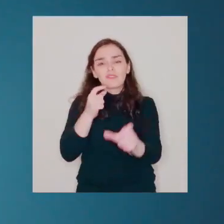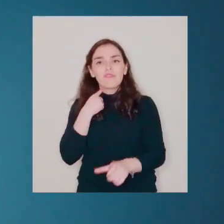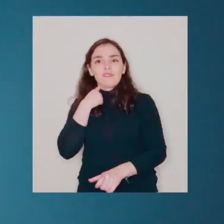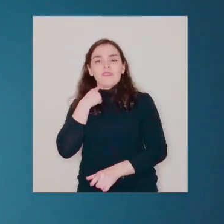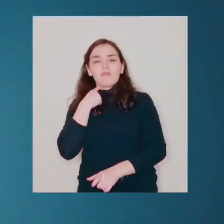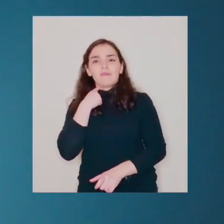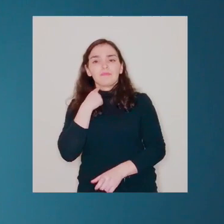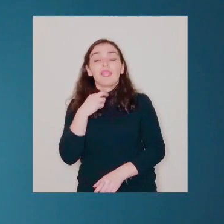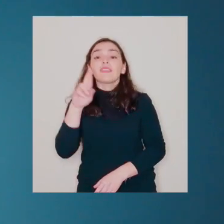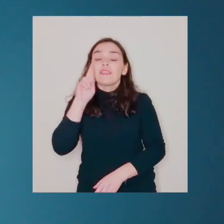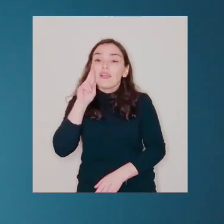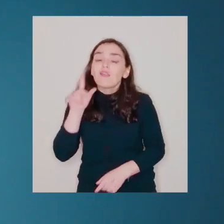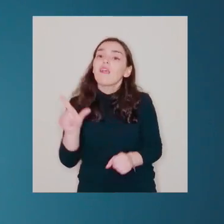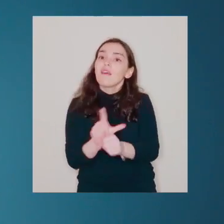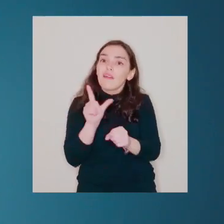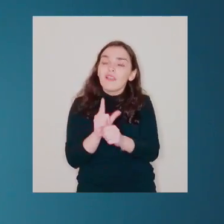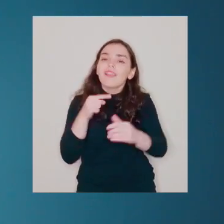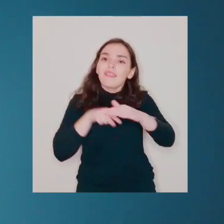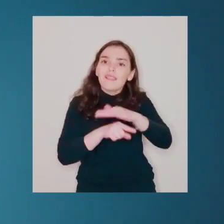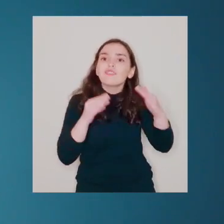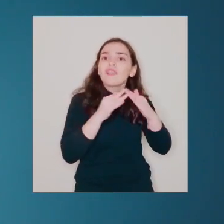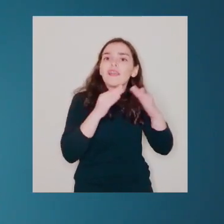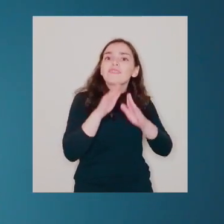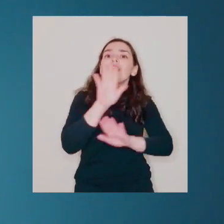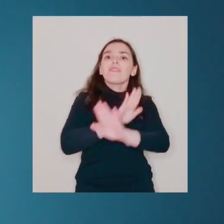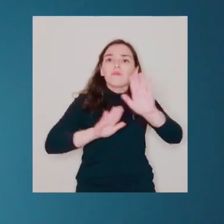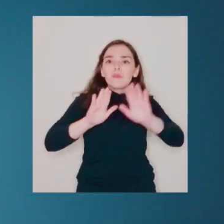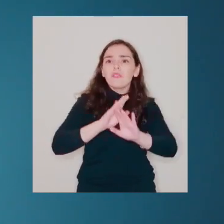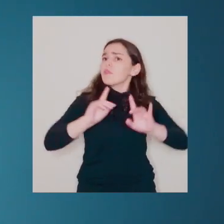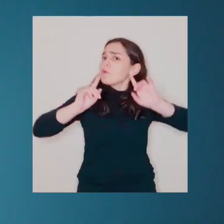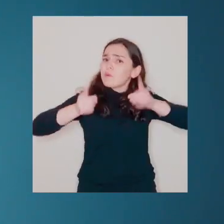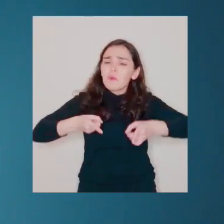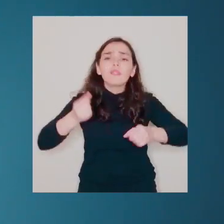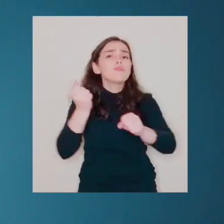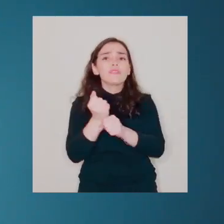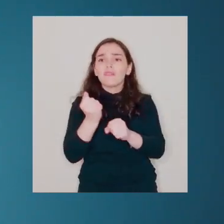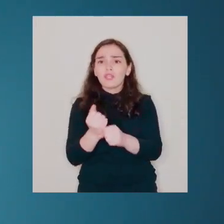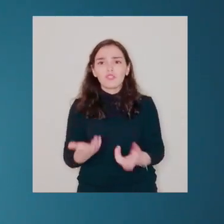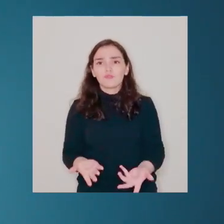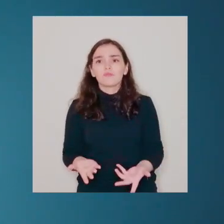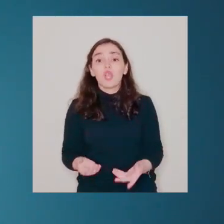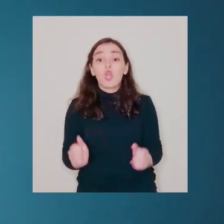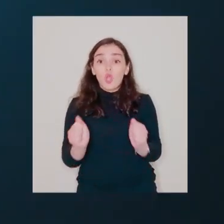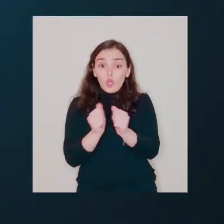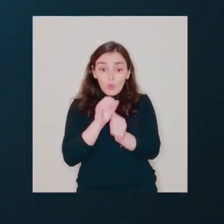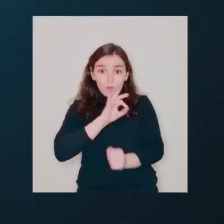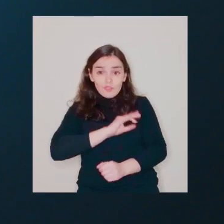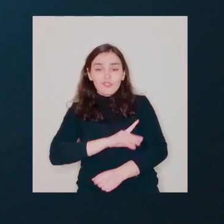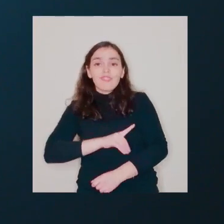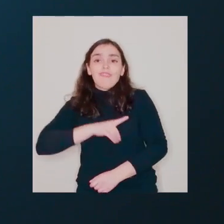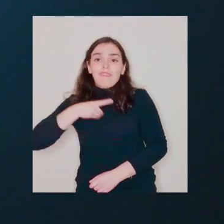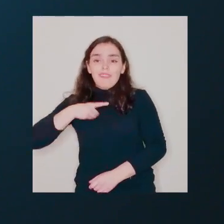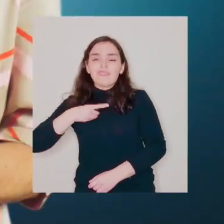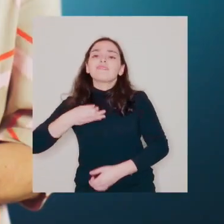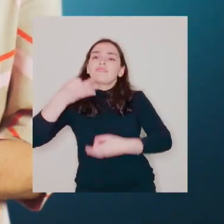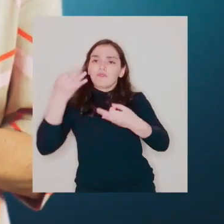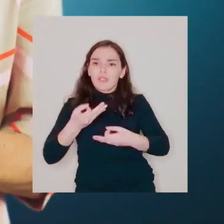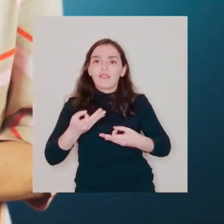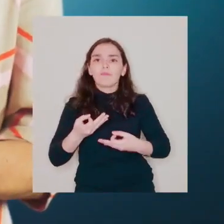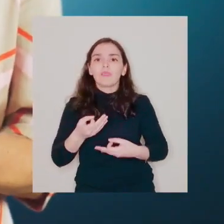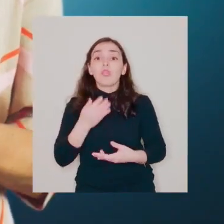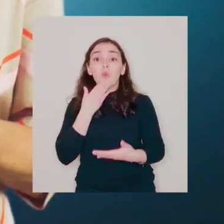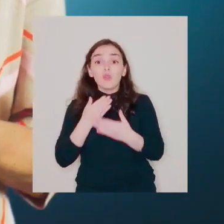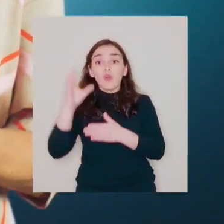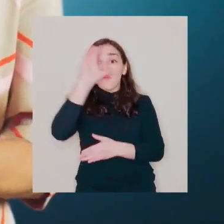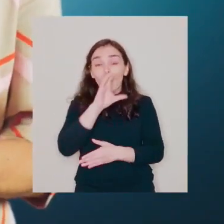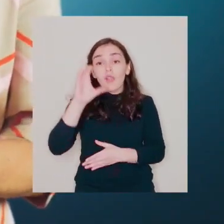víctimas Que se reconozcan las labores domésticas y de cuidado Como un trabajo con pensiones dignas y aseguradas Y que